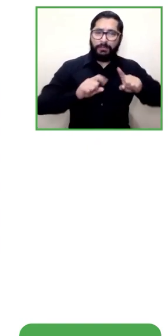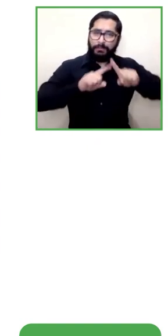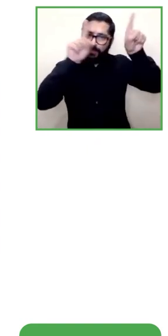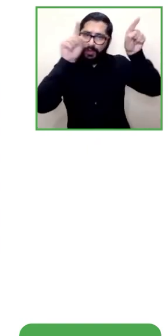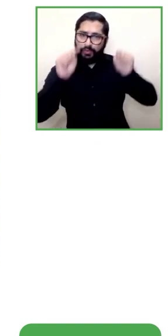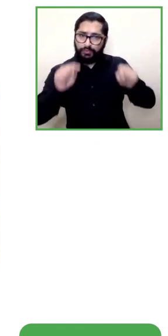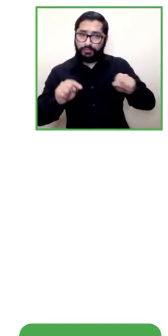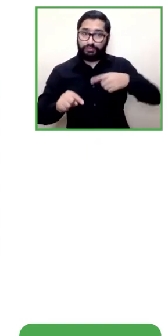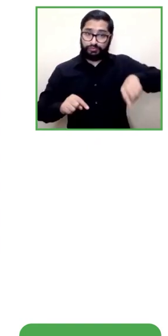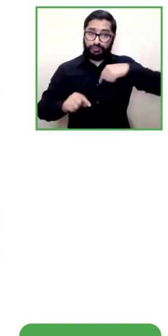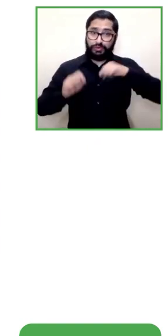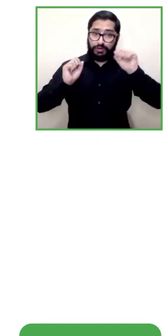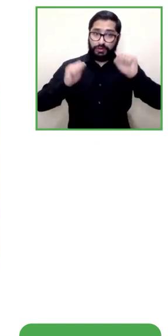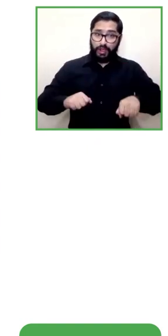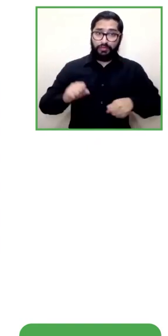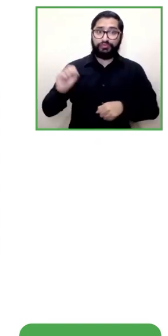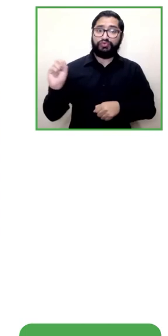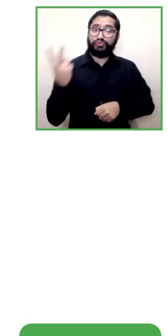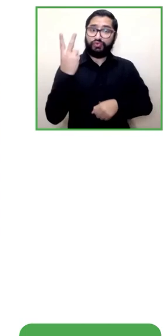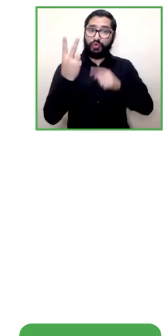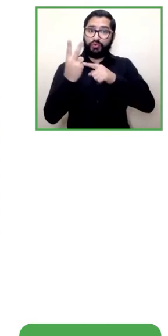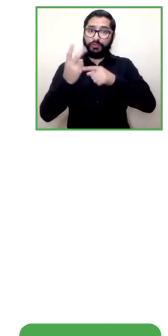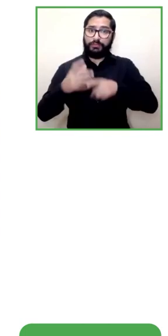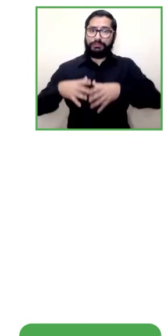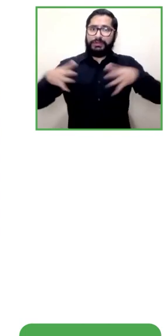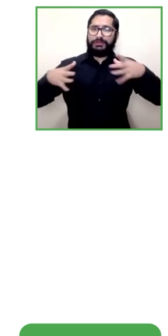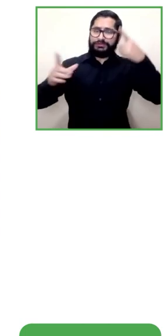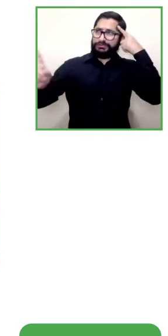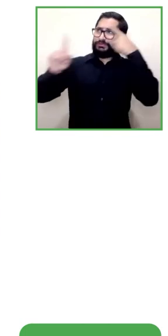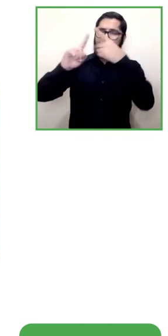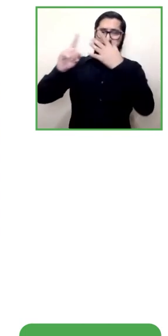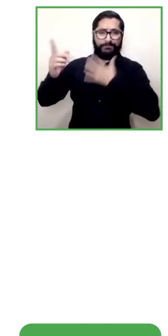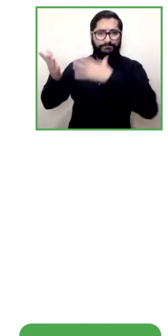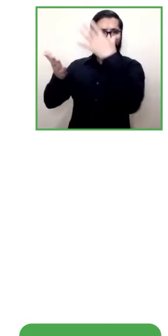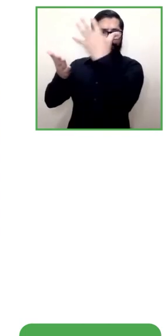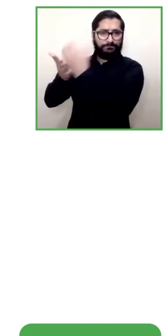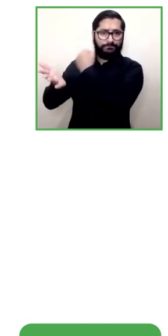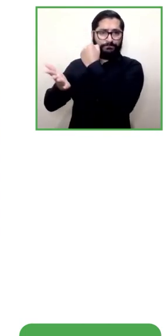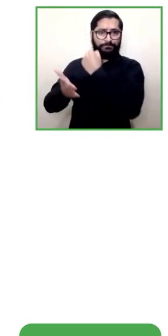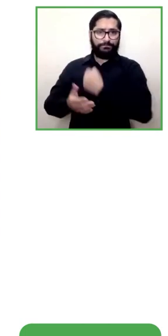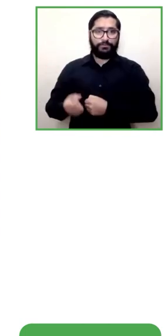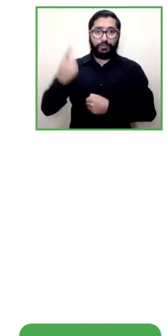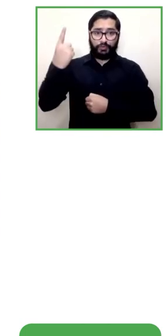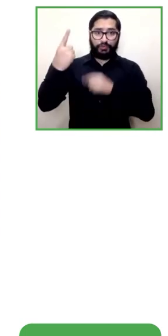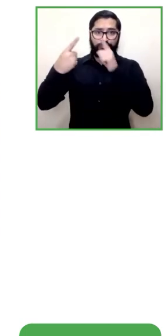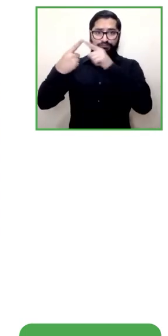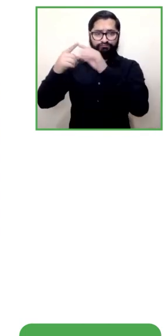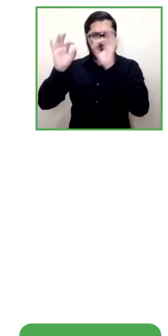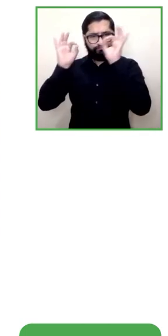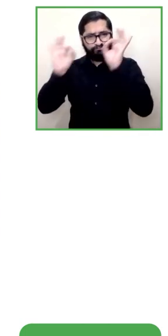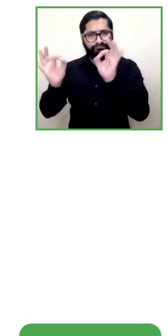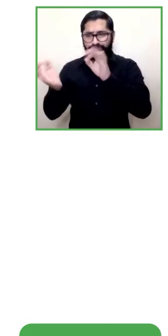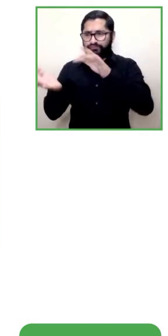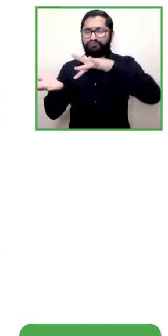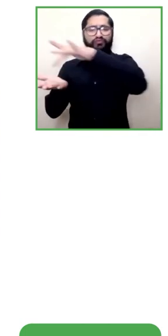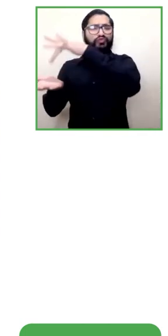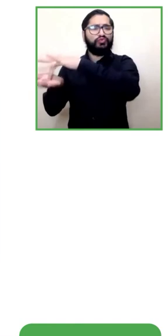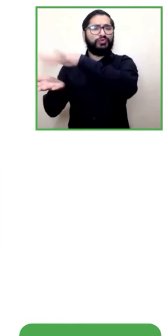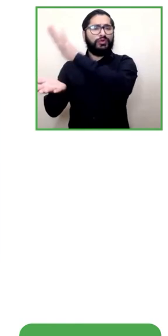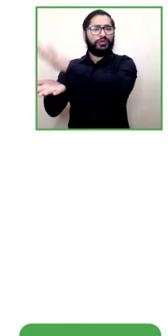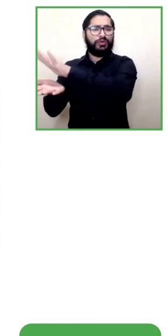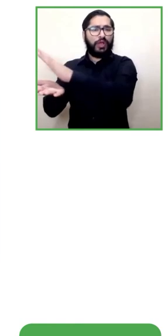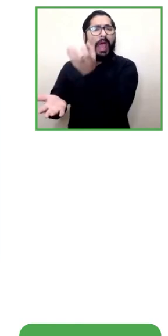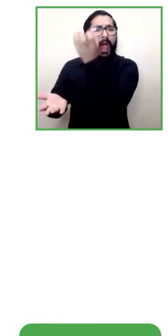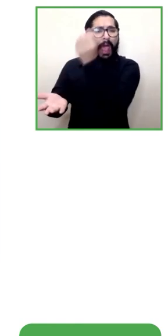primero es encontrar lugares apropiados Dark Quest tiene lugares donde hay tecnología como la que